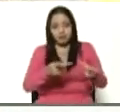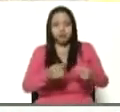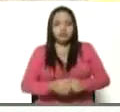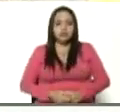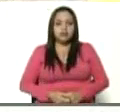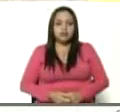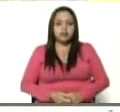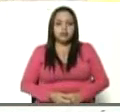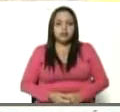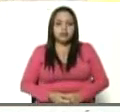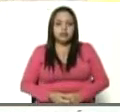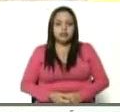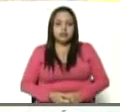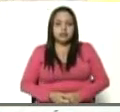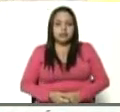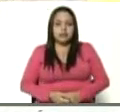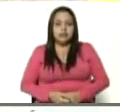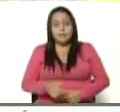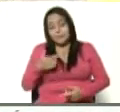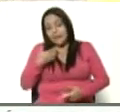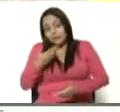me permites David, llamarte David.